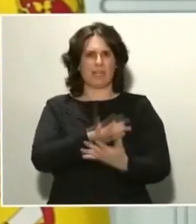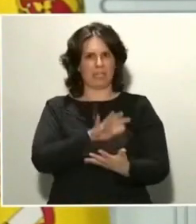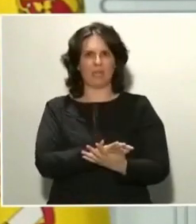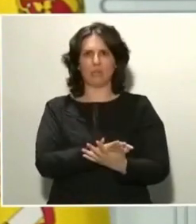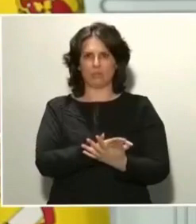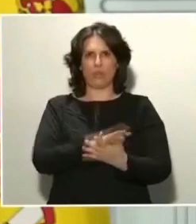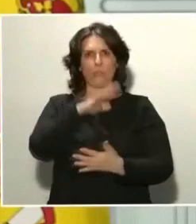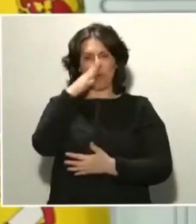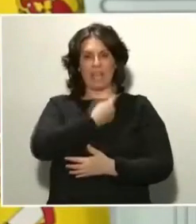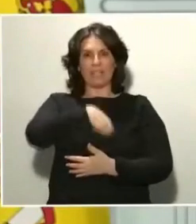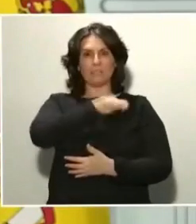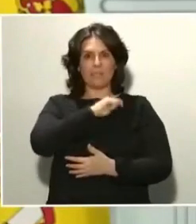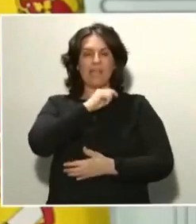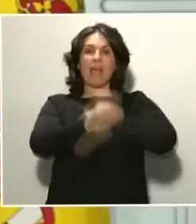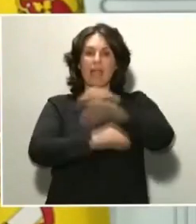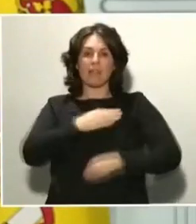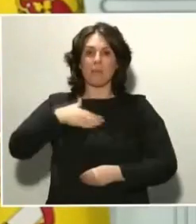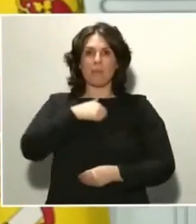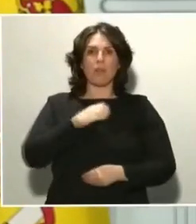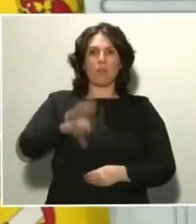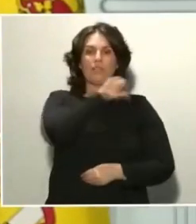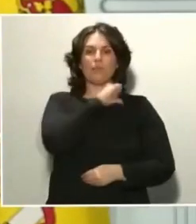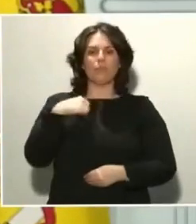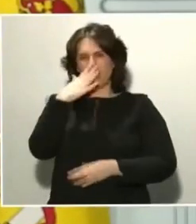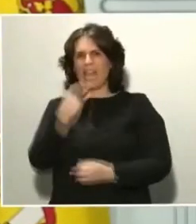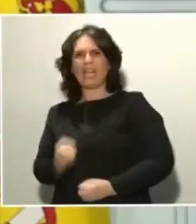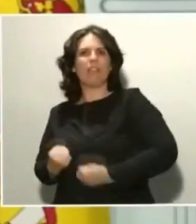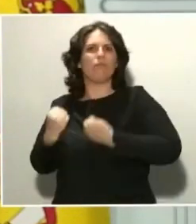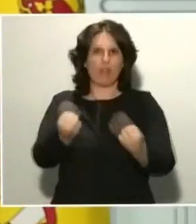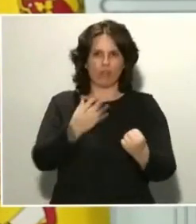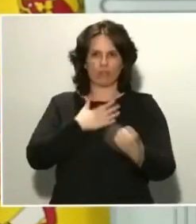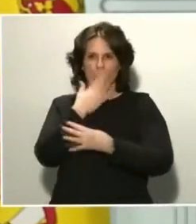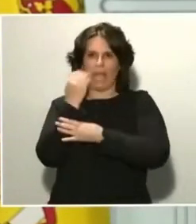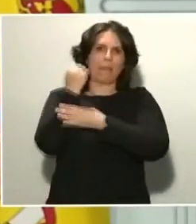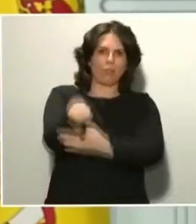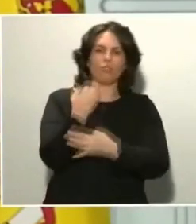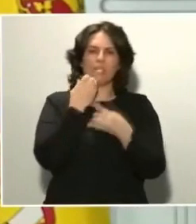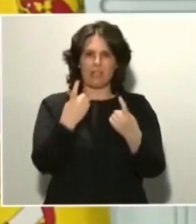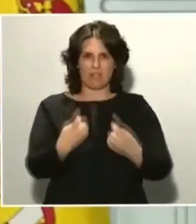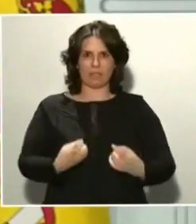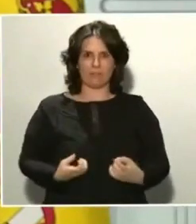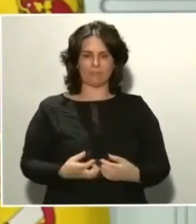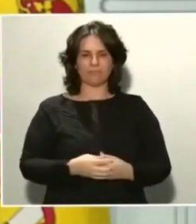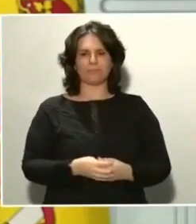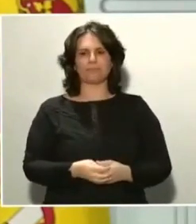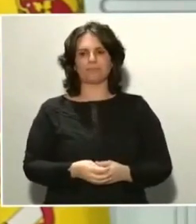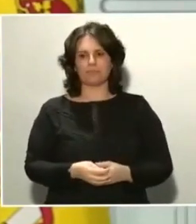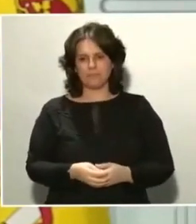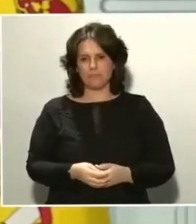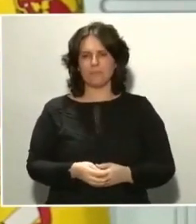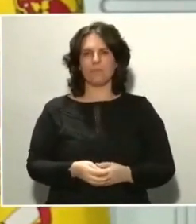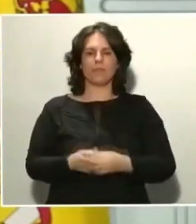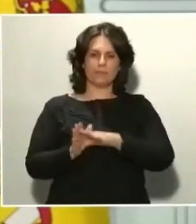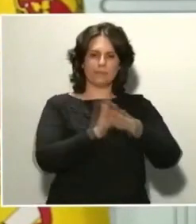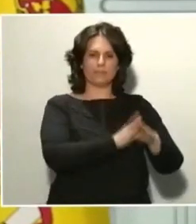papel de las comunidades autónomas en todo aquello que sea necesario y preciso. Entrando ya en los trabajos de investigación sobre